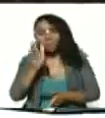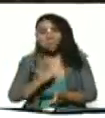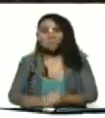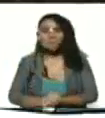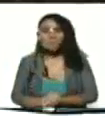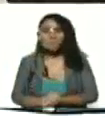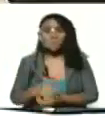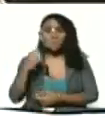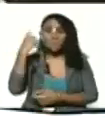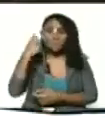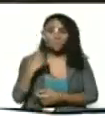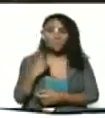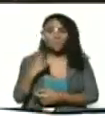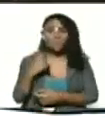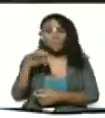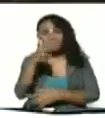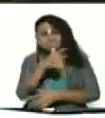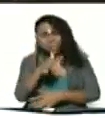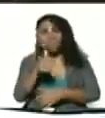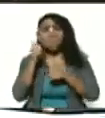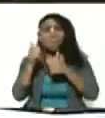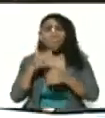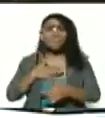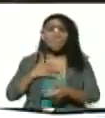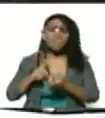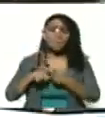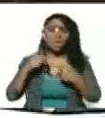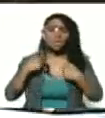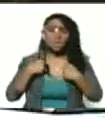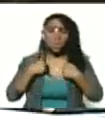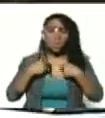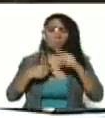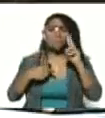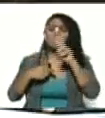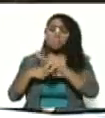me preguntó me parece que va muy bien Silvio y yo nos pusimos a ver el video